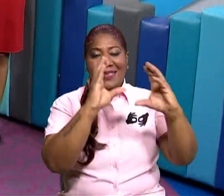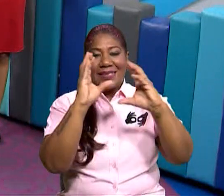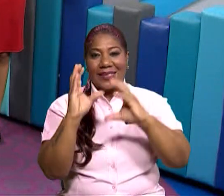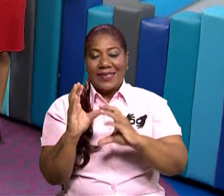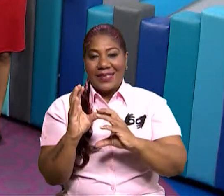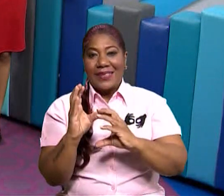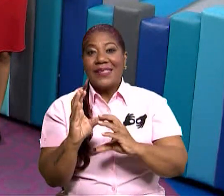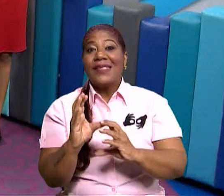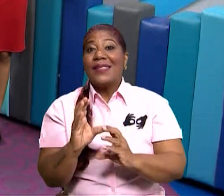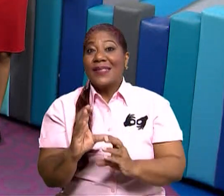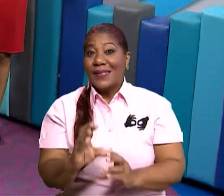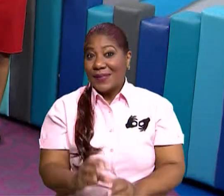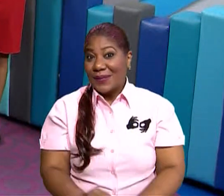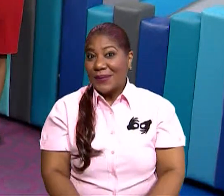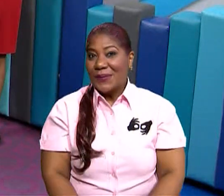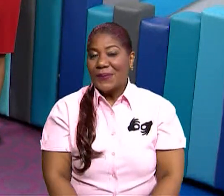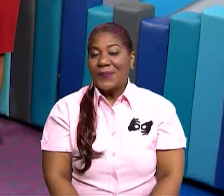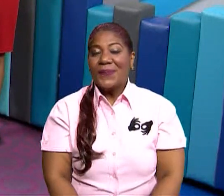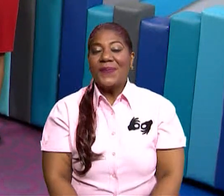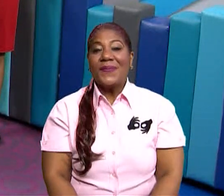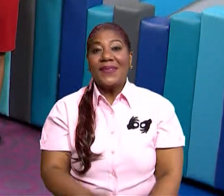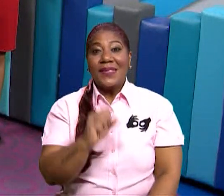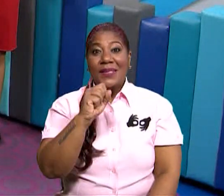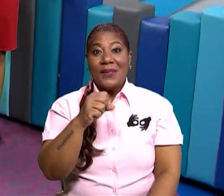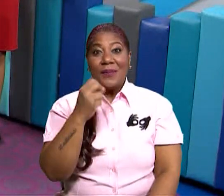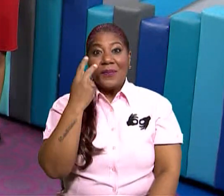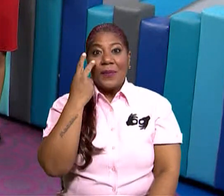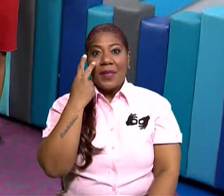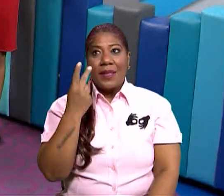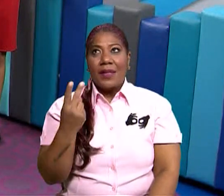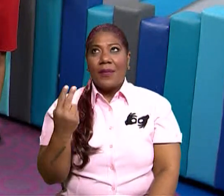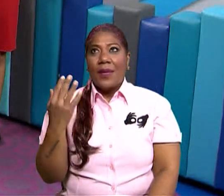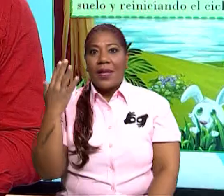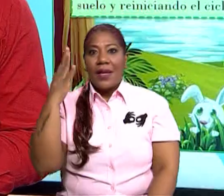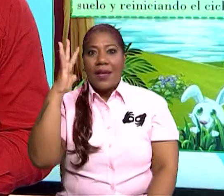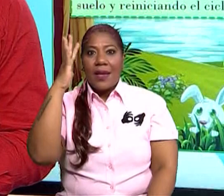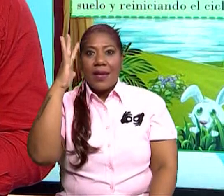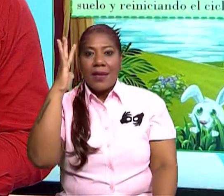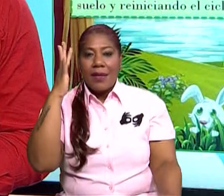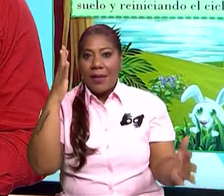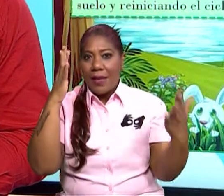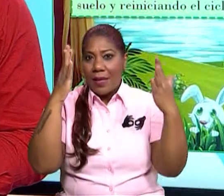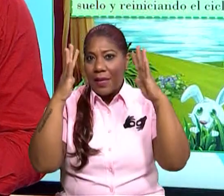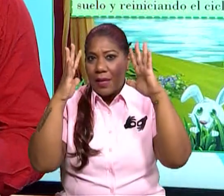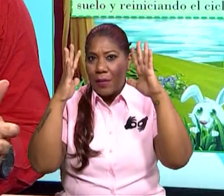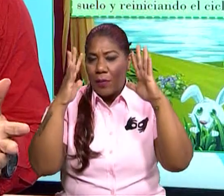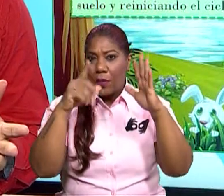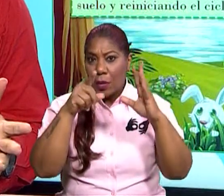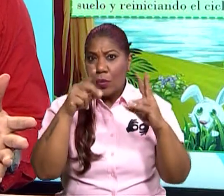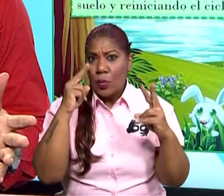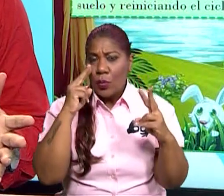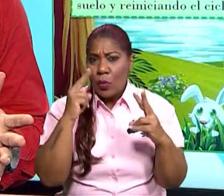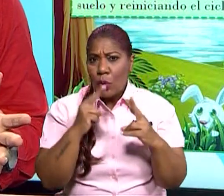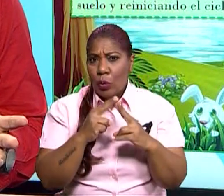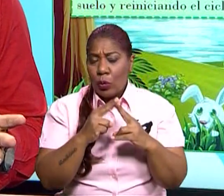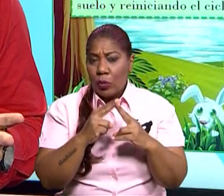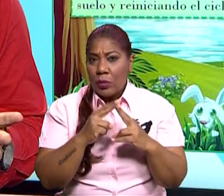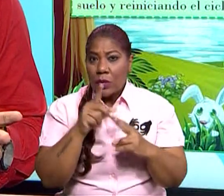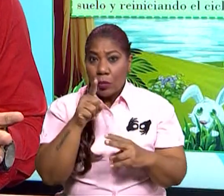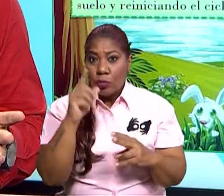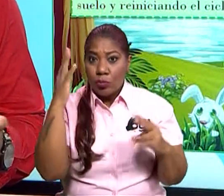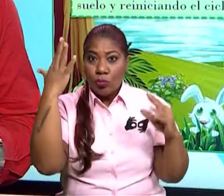querido estudiante. Todas estas cosas las podemos ver nosotros en el bosque. ¿Alguna vez has podido ir al bosque de aquí de Panamá? ¿Qué?